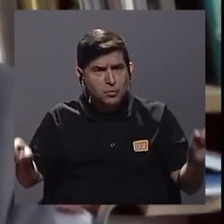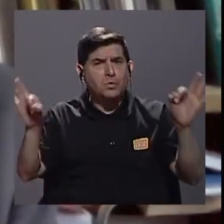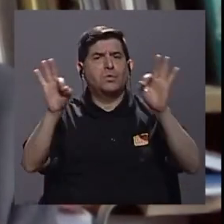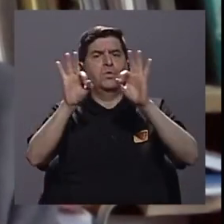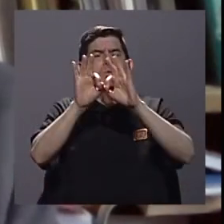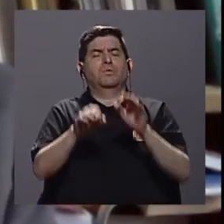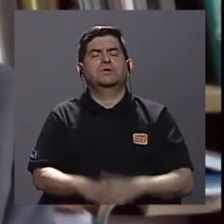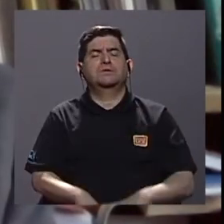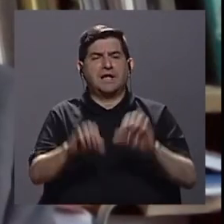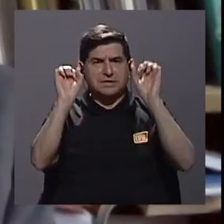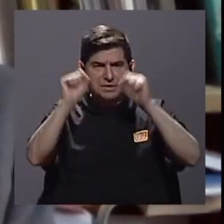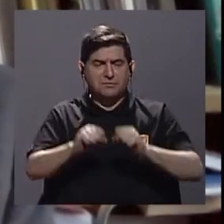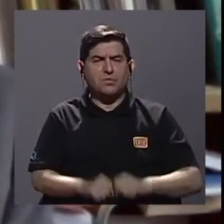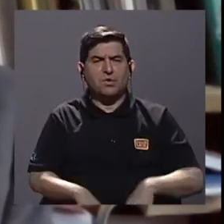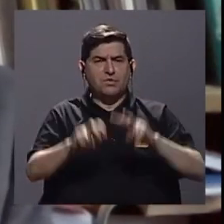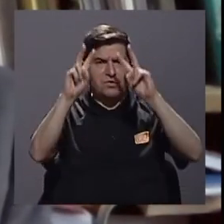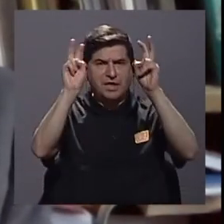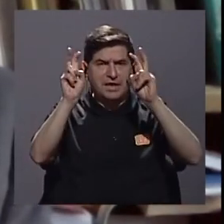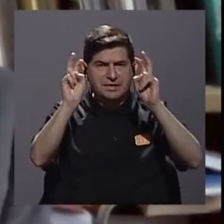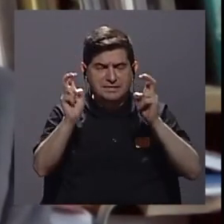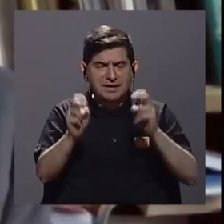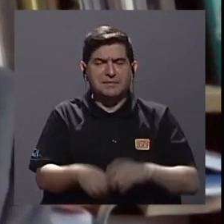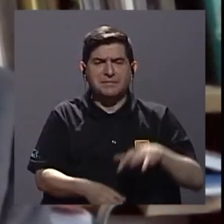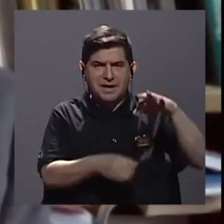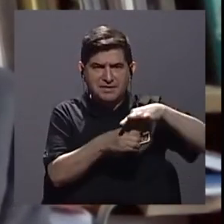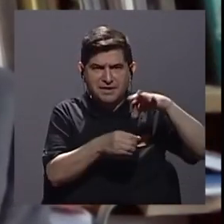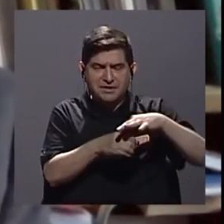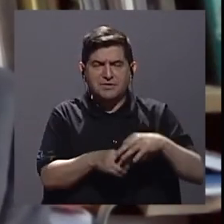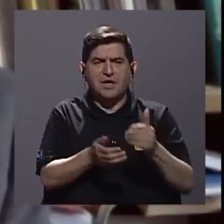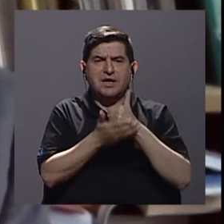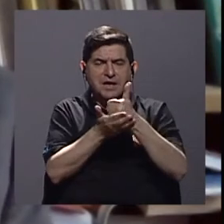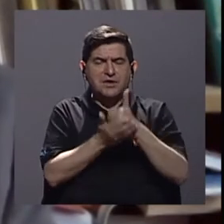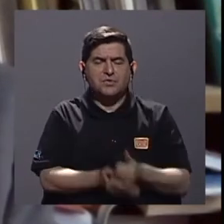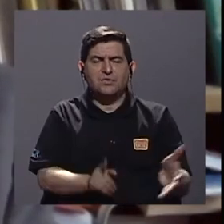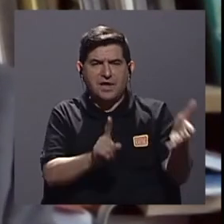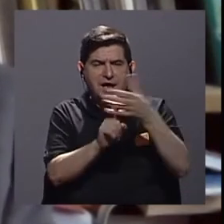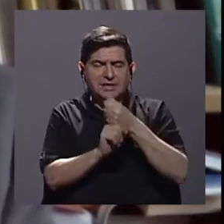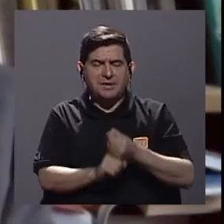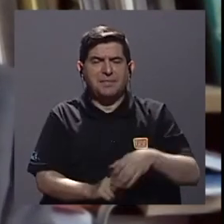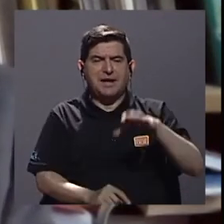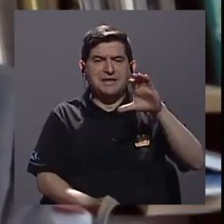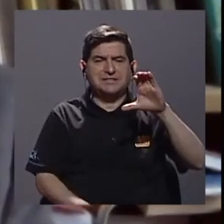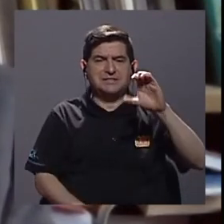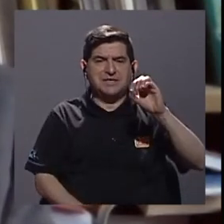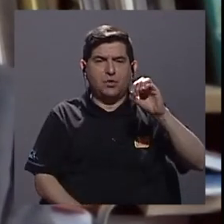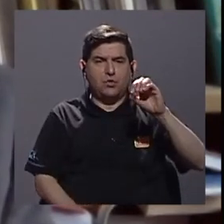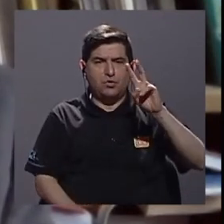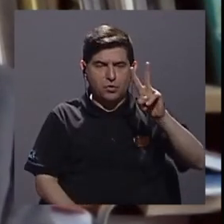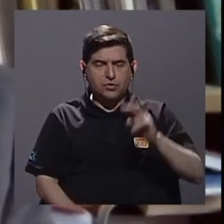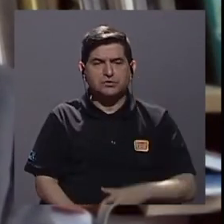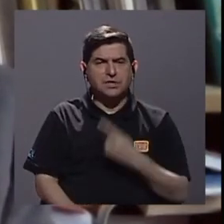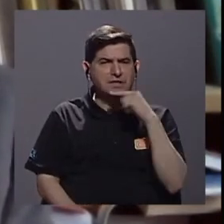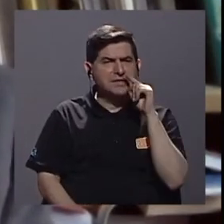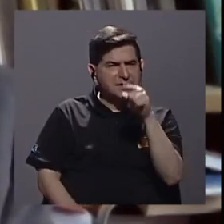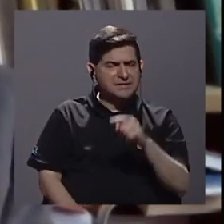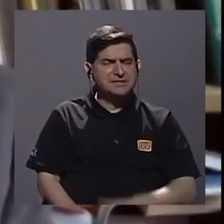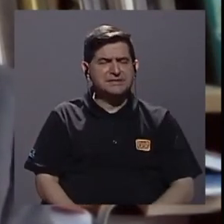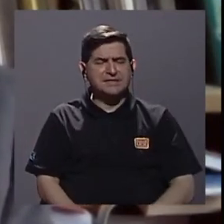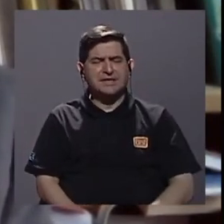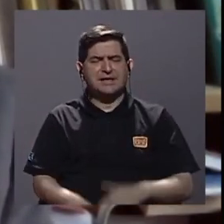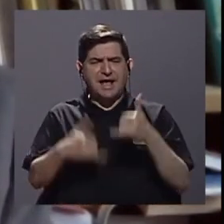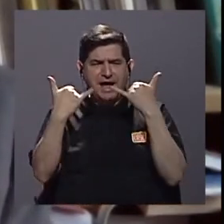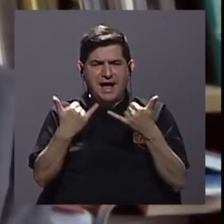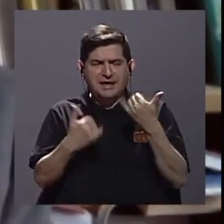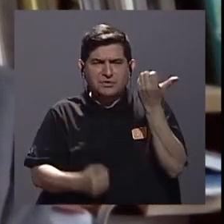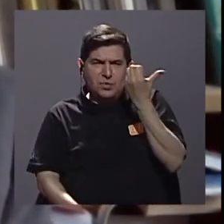generar sistemas agrícolas que ayuden a esa captura de carbono. Don Felipe, usted se ha caracterizado por decir que hay una revolución agrícola hoy,